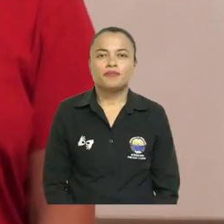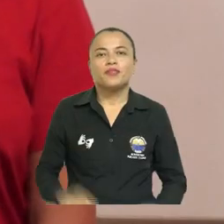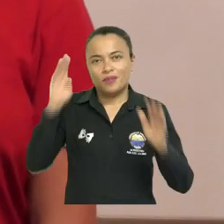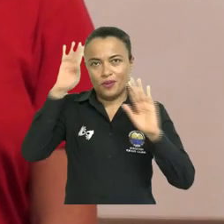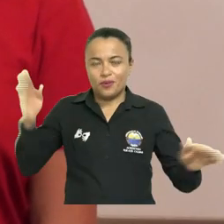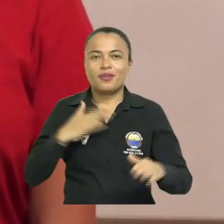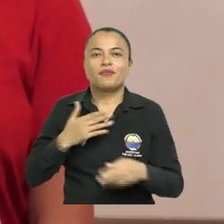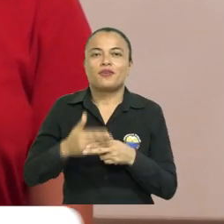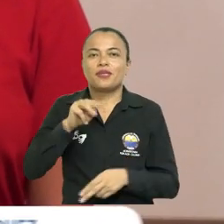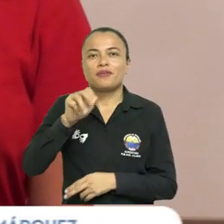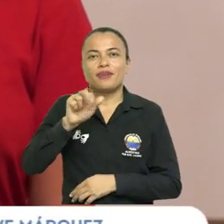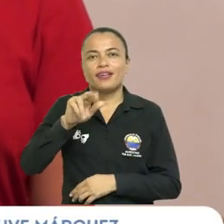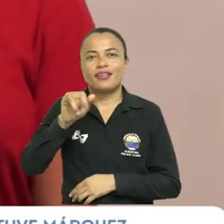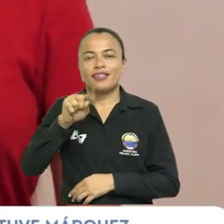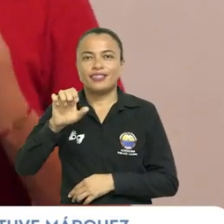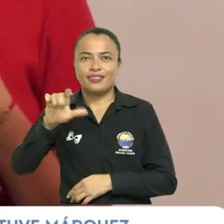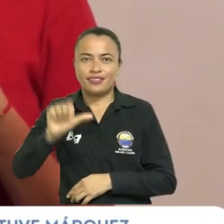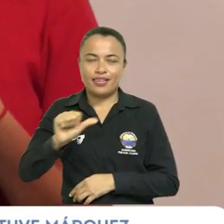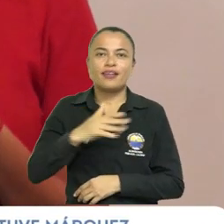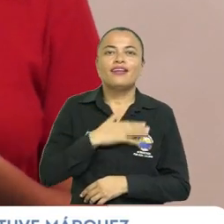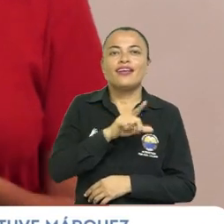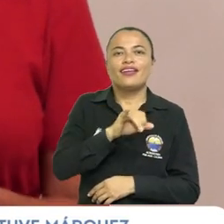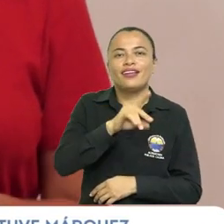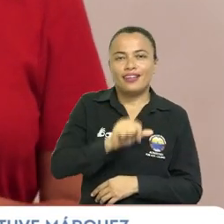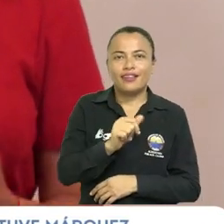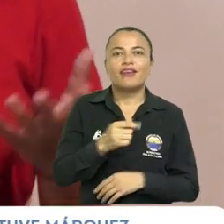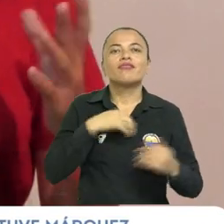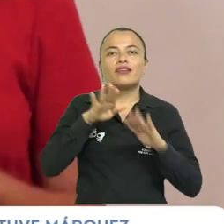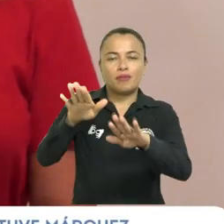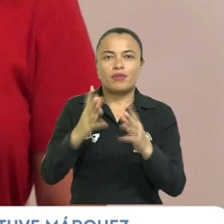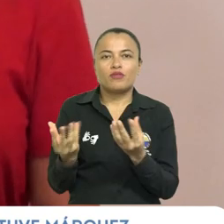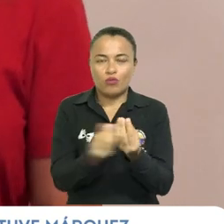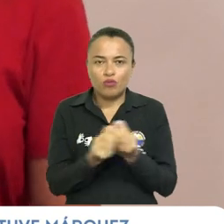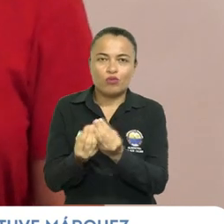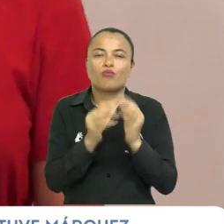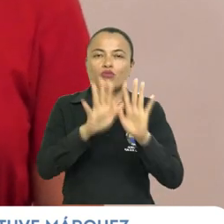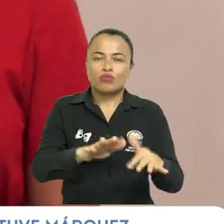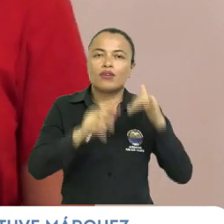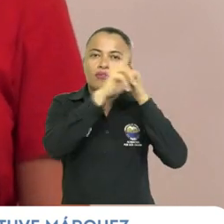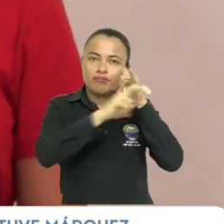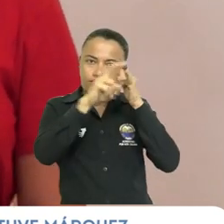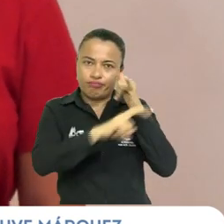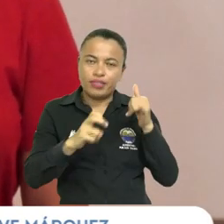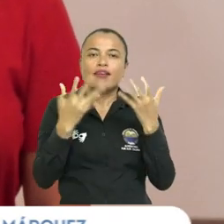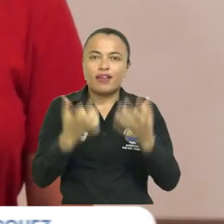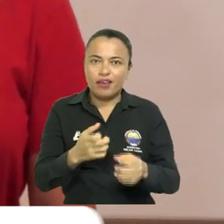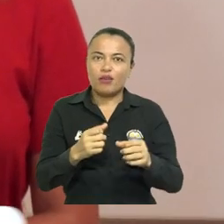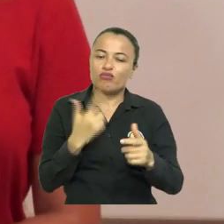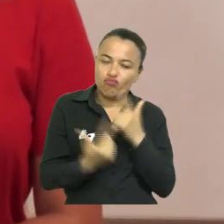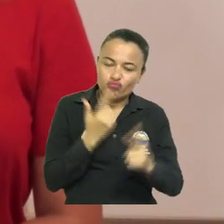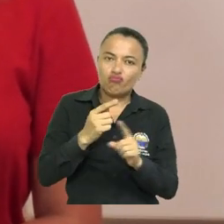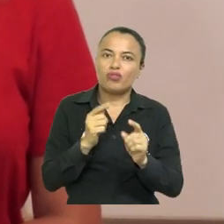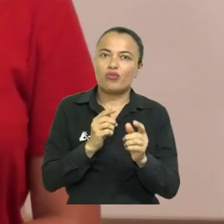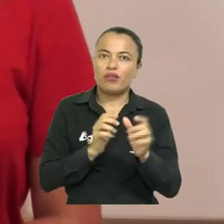Hola a todos, mi nombre es Marisela Díaz y en compañía de LIDALTUBE, somos aspirantes a la representación del programa de Ingeniería Agronómica. Queremos luchar por resaltar nuestros programas y defender los